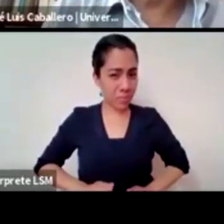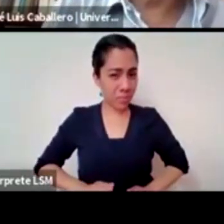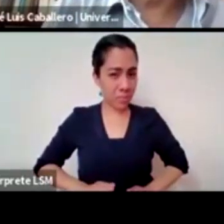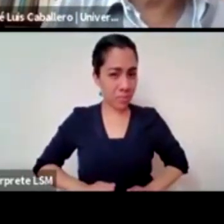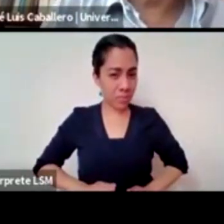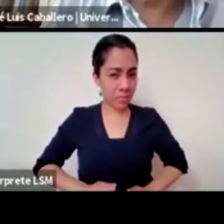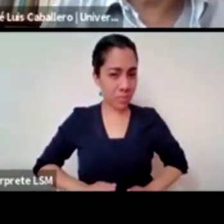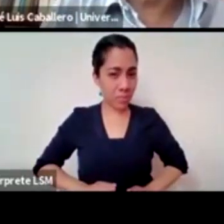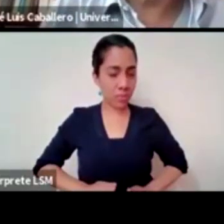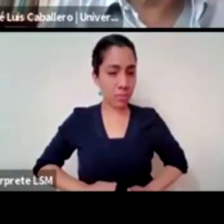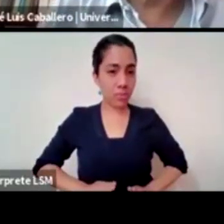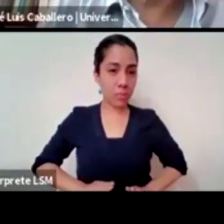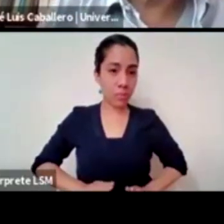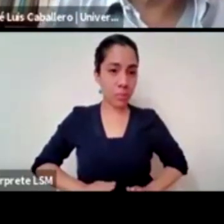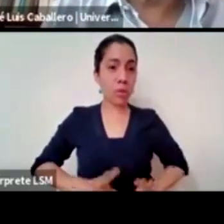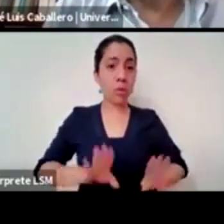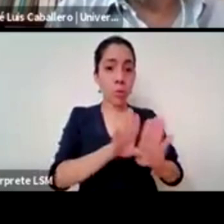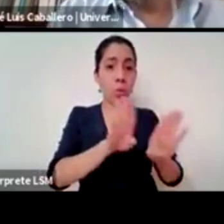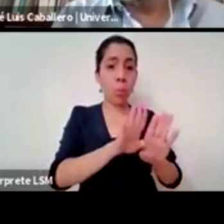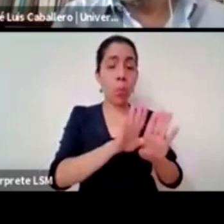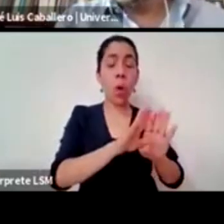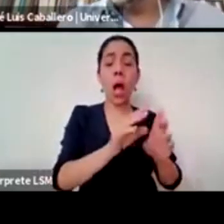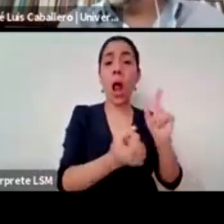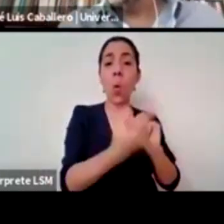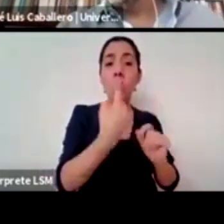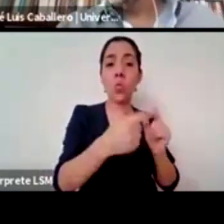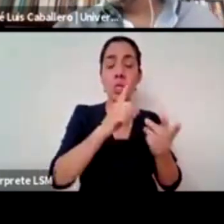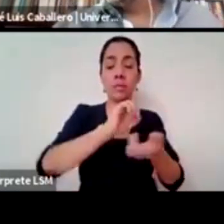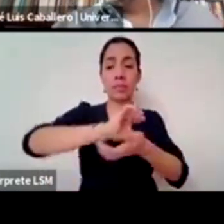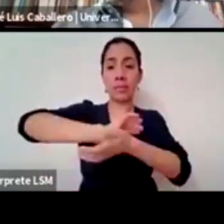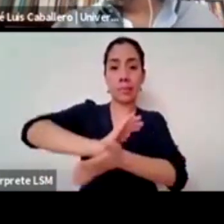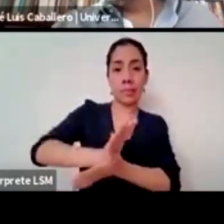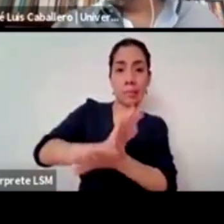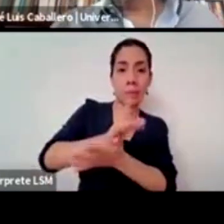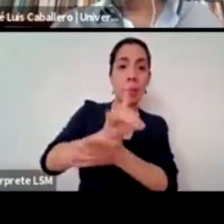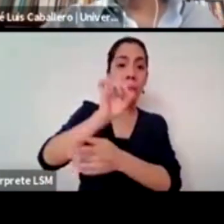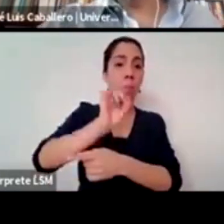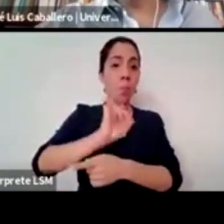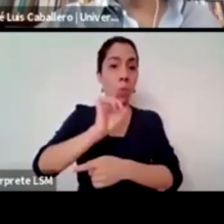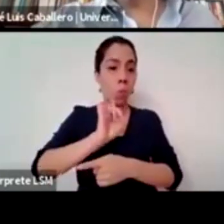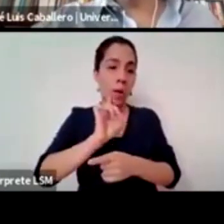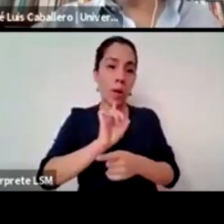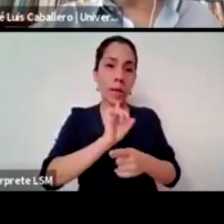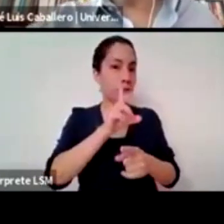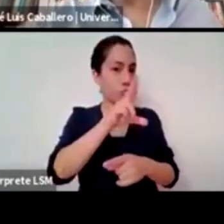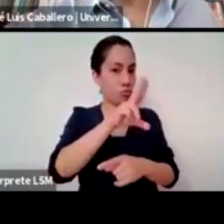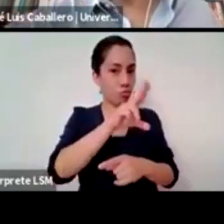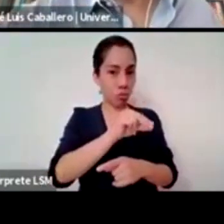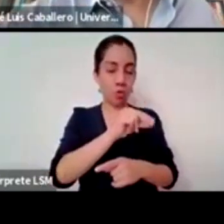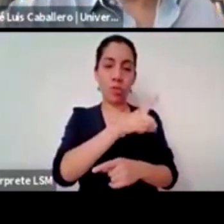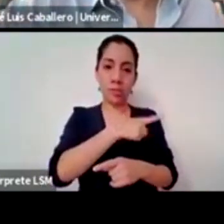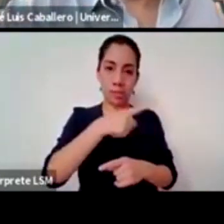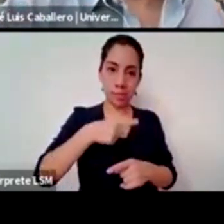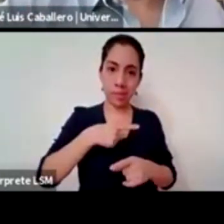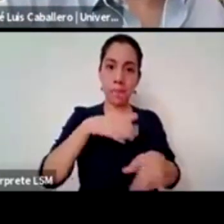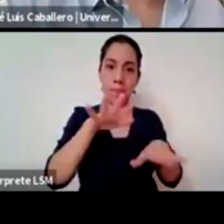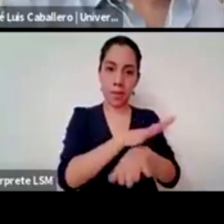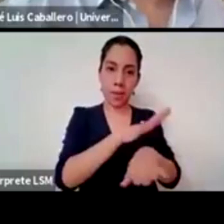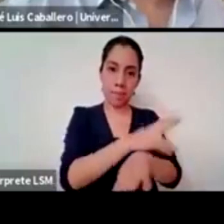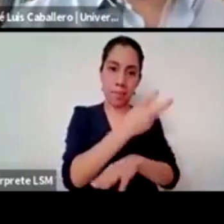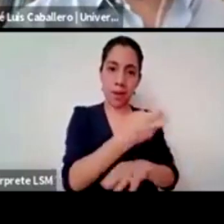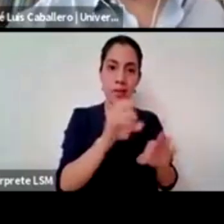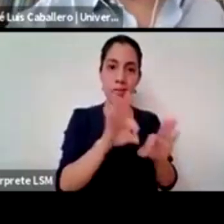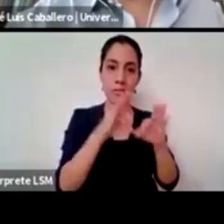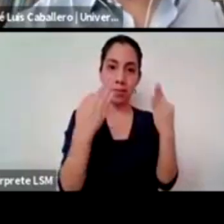estas discriminaciones y igualdades que además son interseccionales tienen que ver con la edad tienen que ver con la